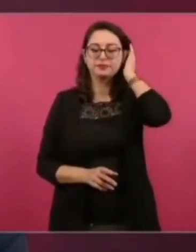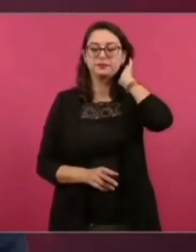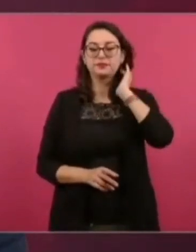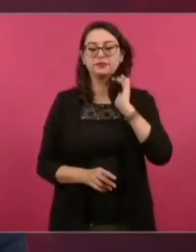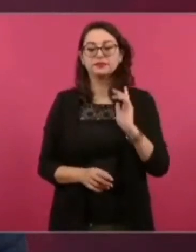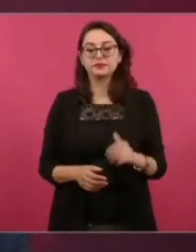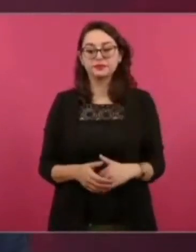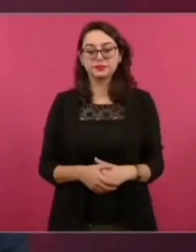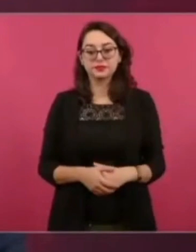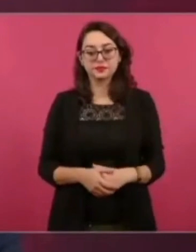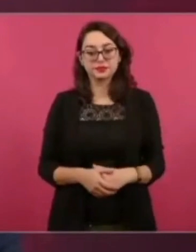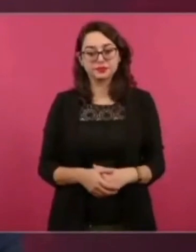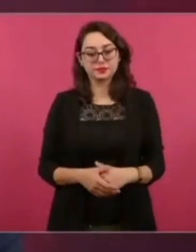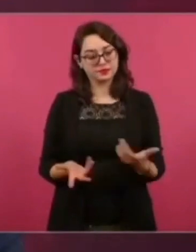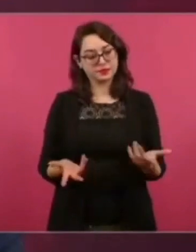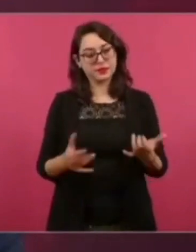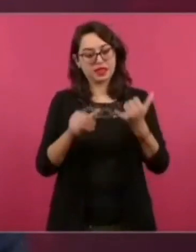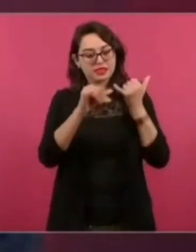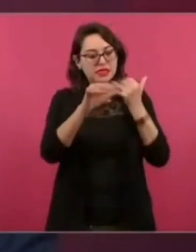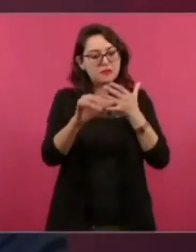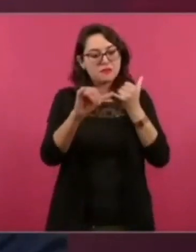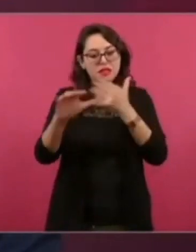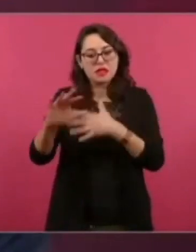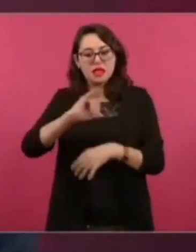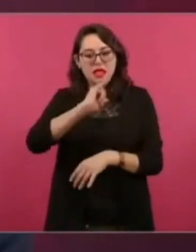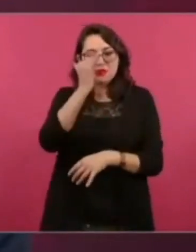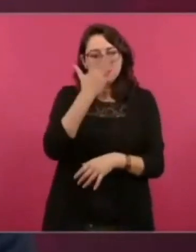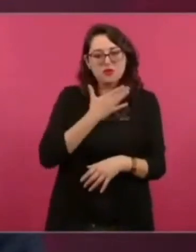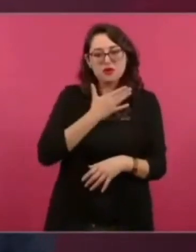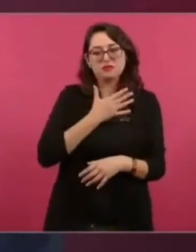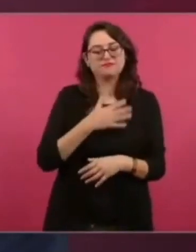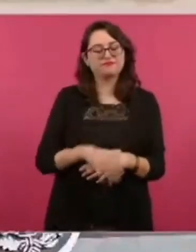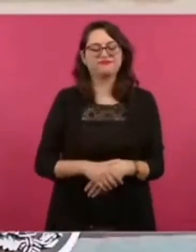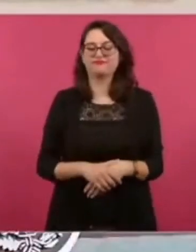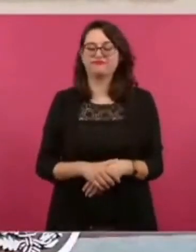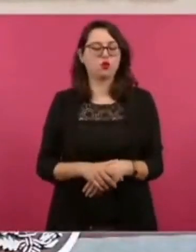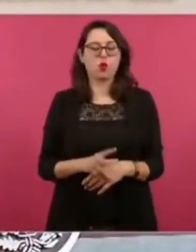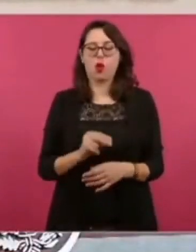Eso no ayuda en el béisbol ni en ningún deporte.